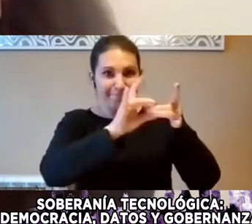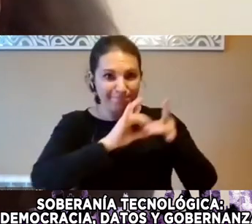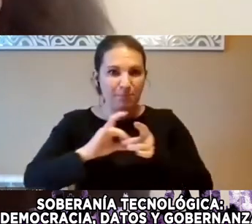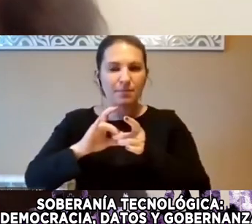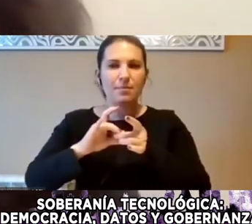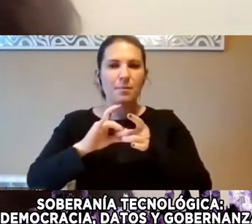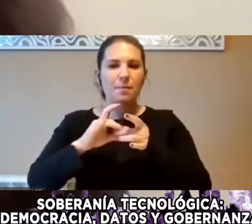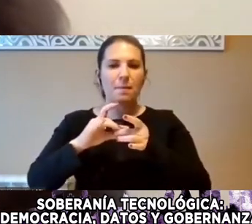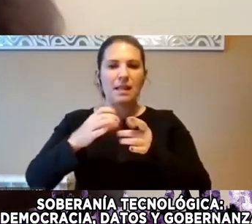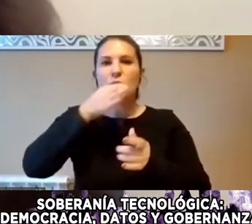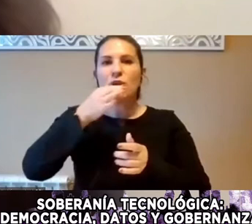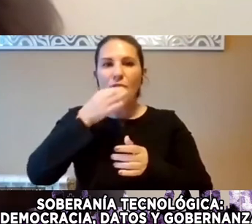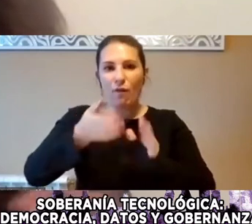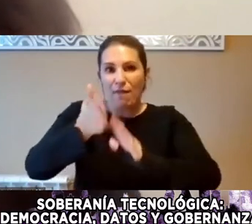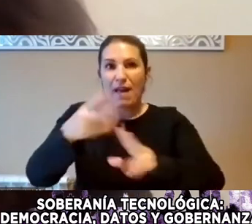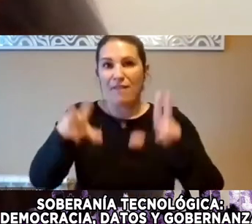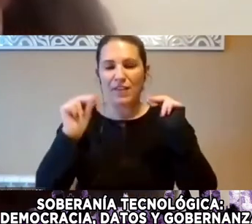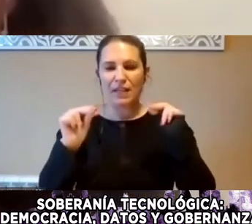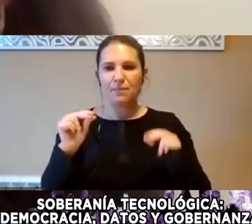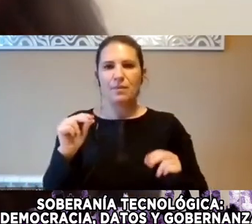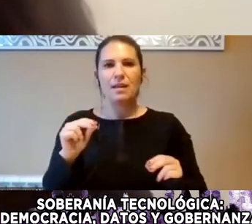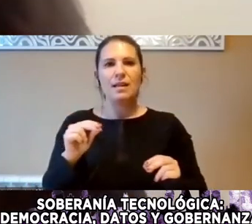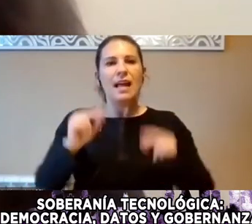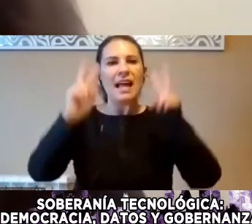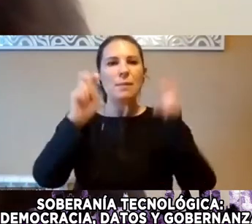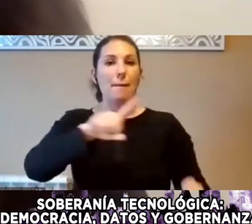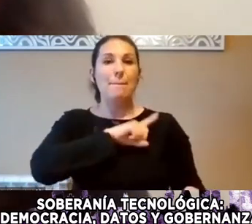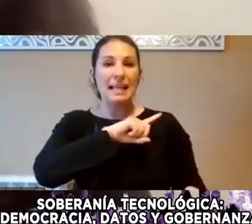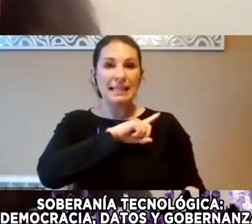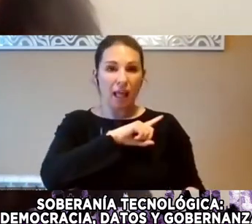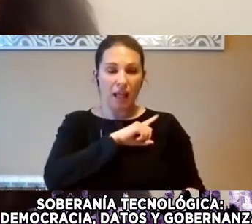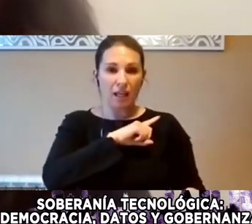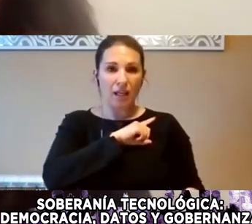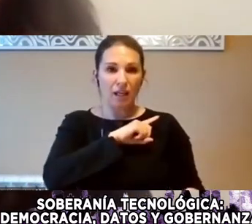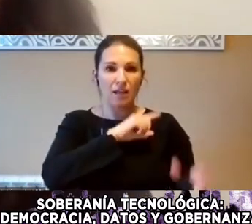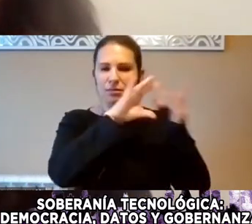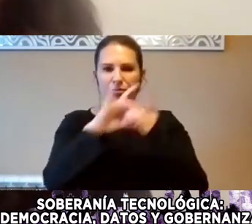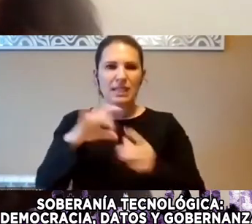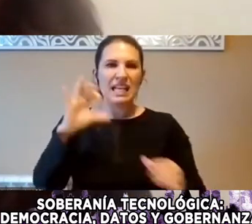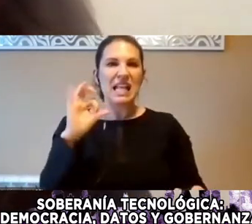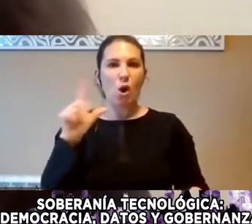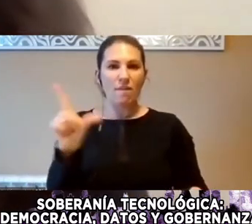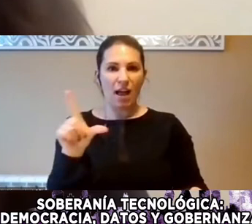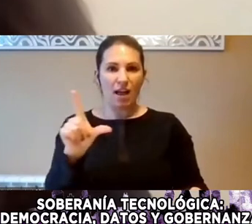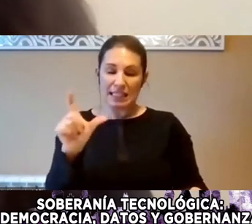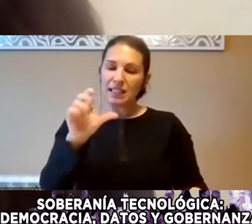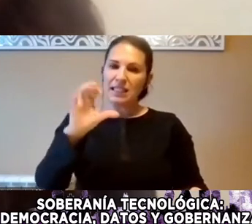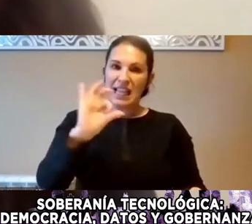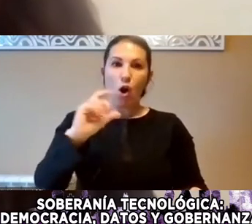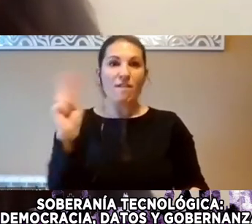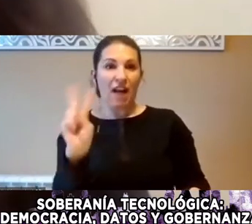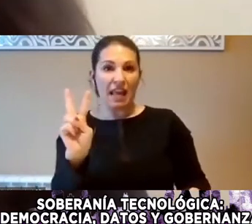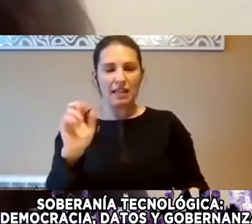La Exposición En Lo Militar Se Alinea Totalmente Con Silicon Valley Estados Unidos En